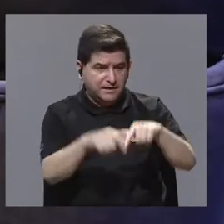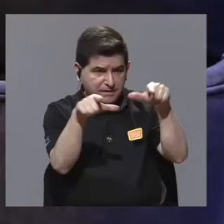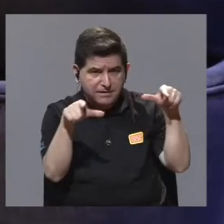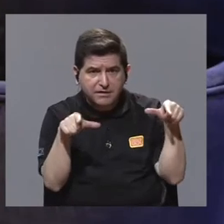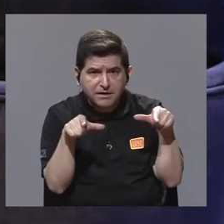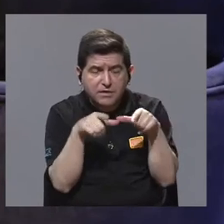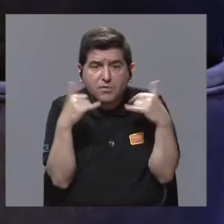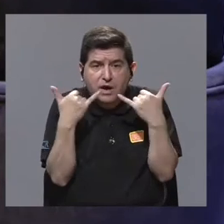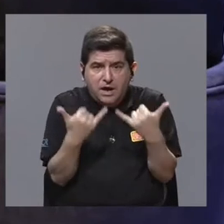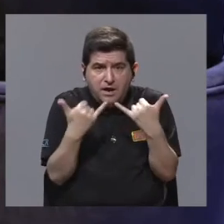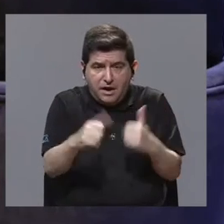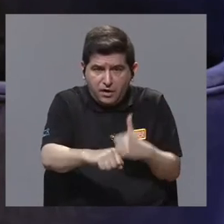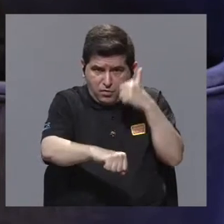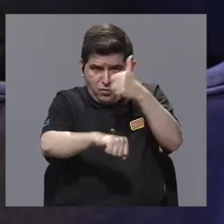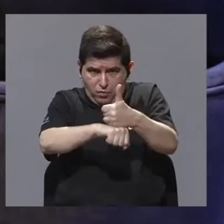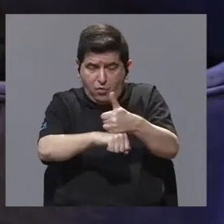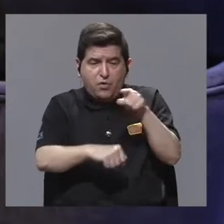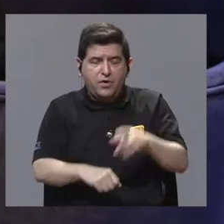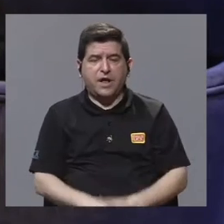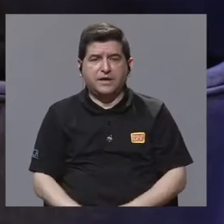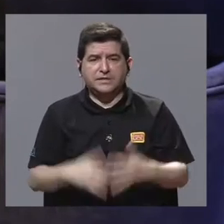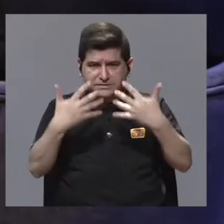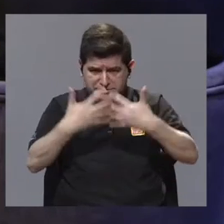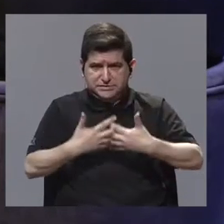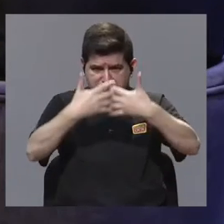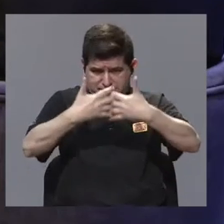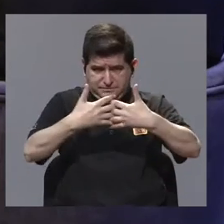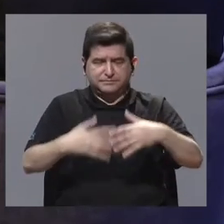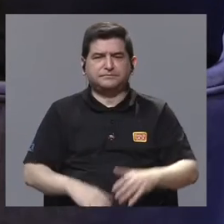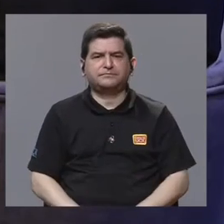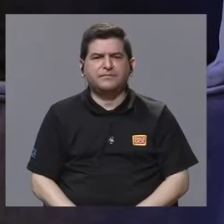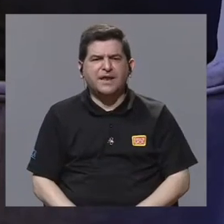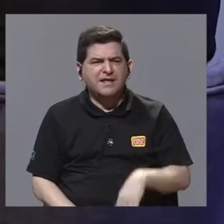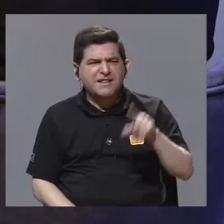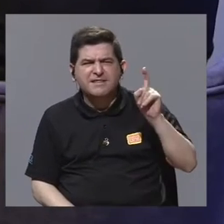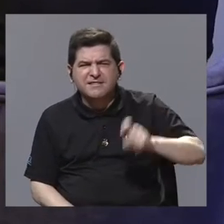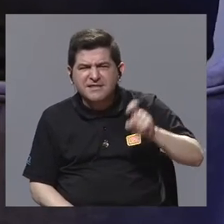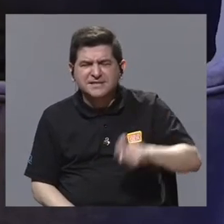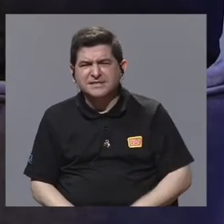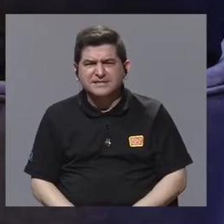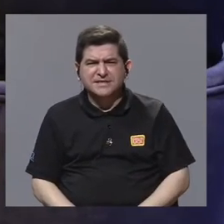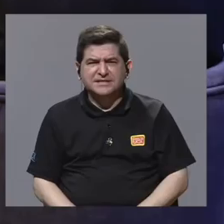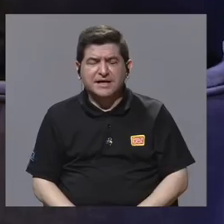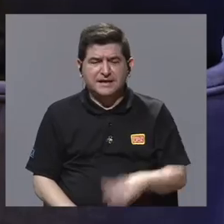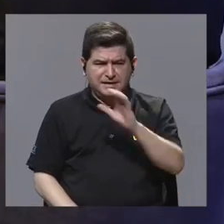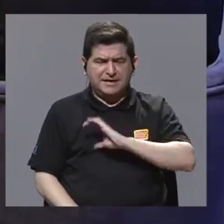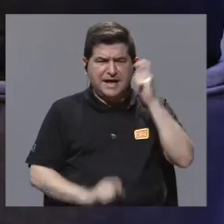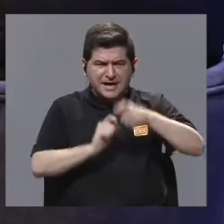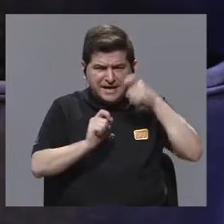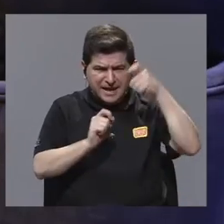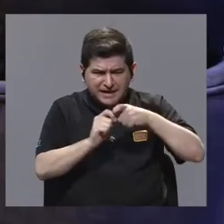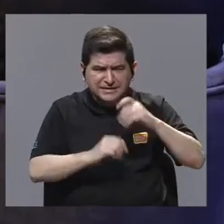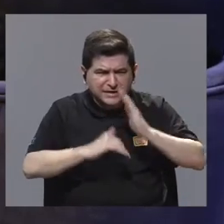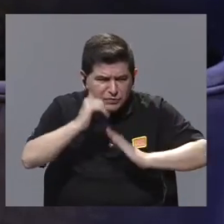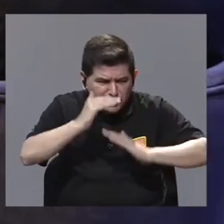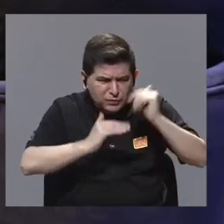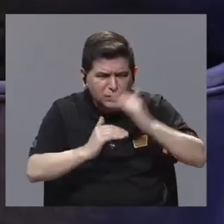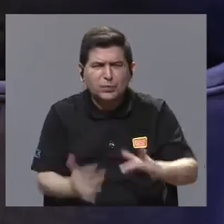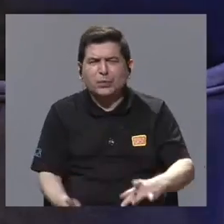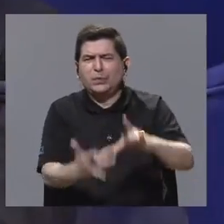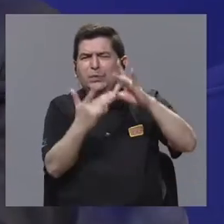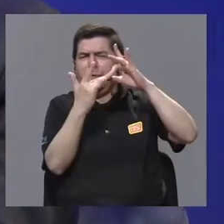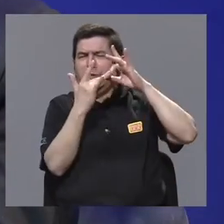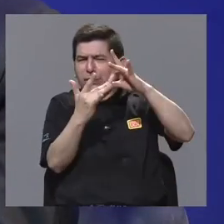está actualmente ubicado el ciclotrón y requiere de unas especificaciones de edificación muy